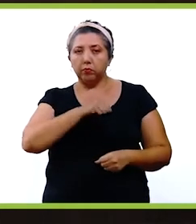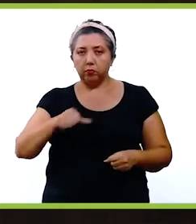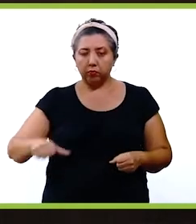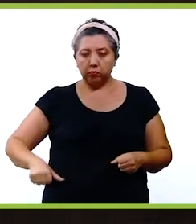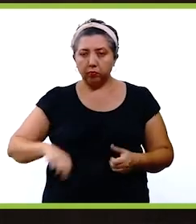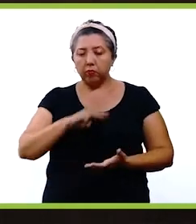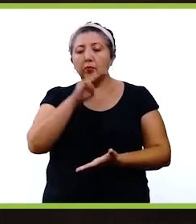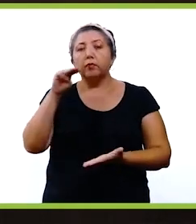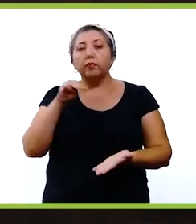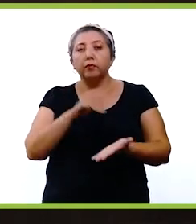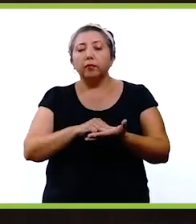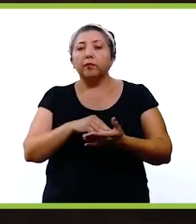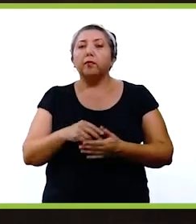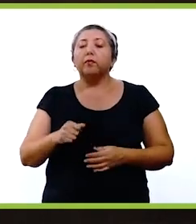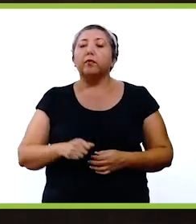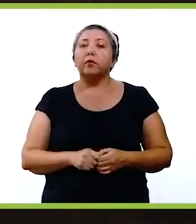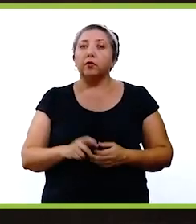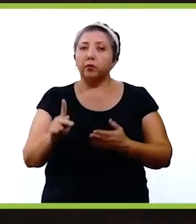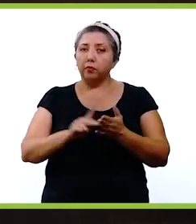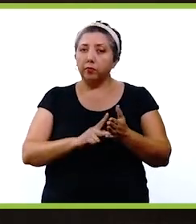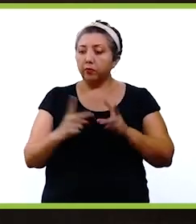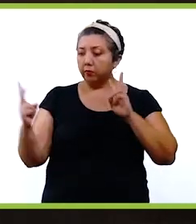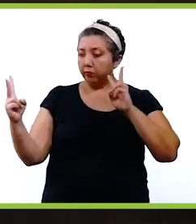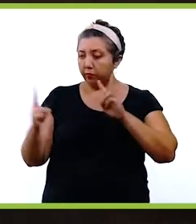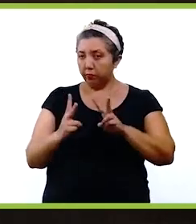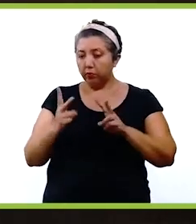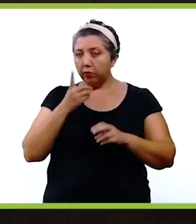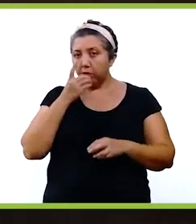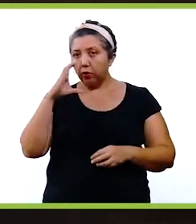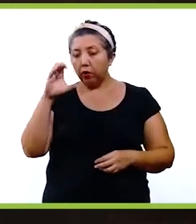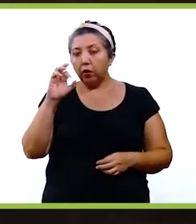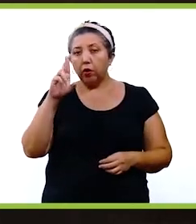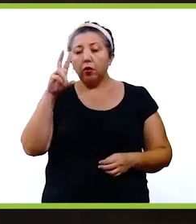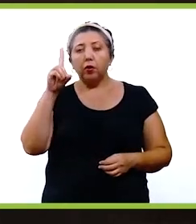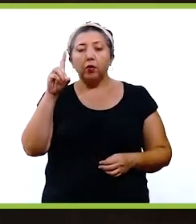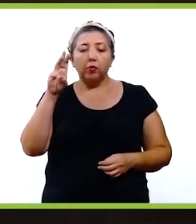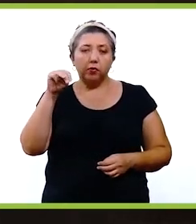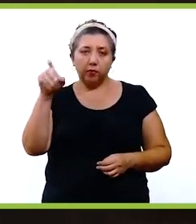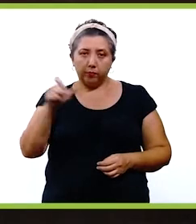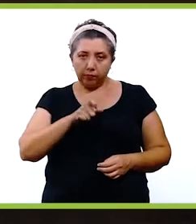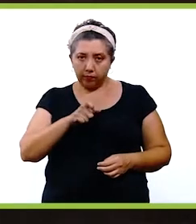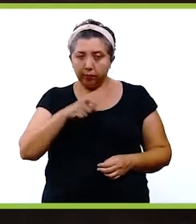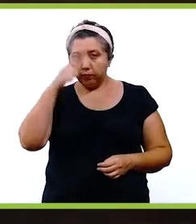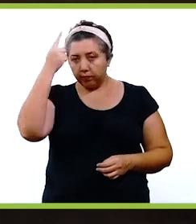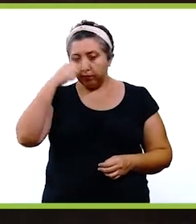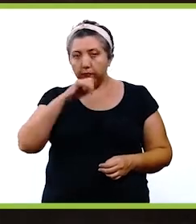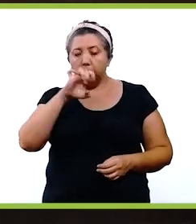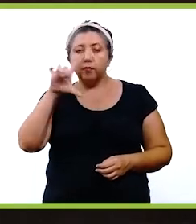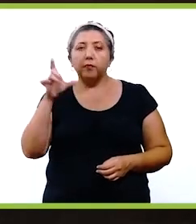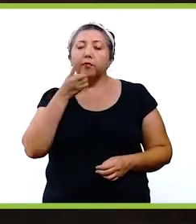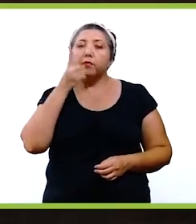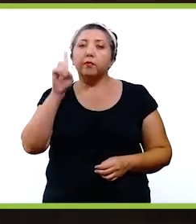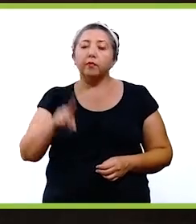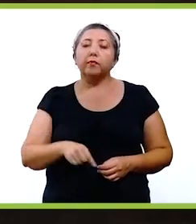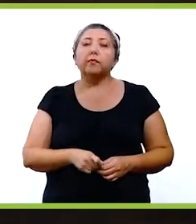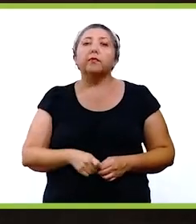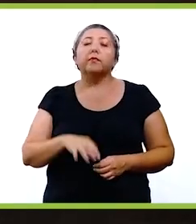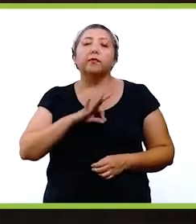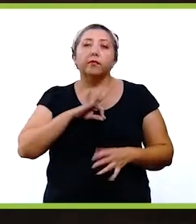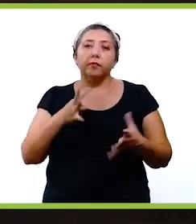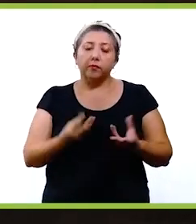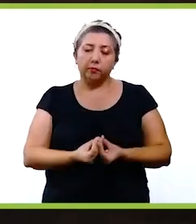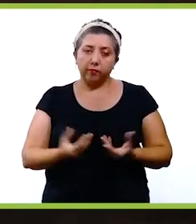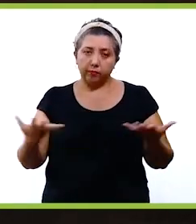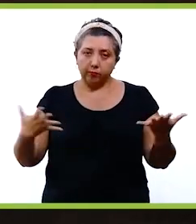Ayuntamiento de Mérida, en un plan con los vecinos de las colonias de Cordemex y de Sotzil Norte para que ellos sean los que decidan qué obras